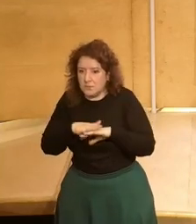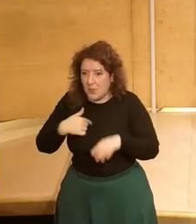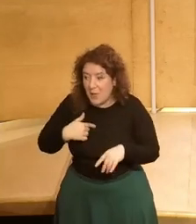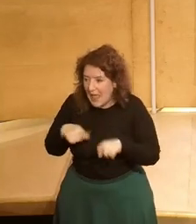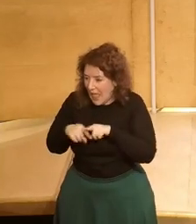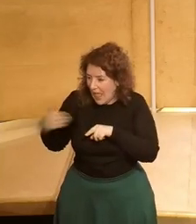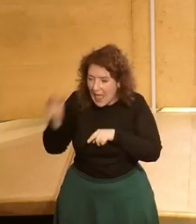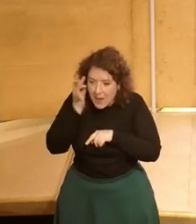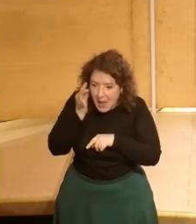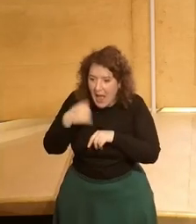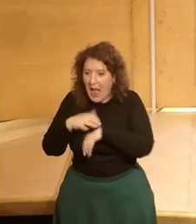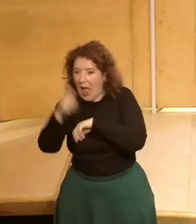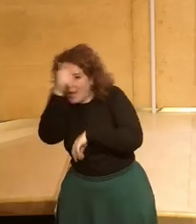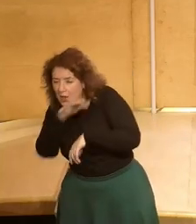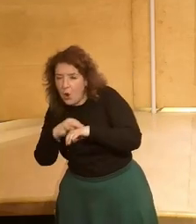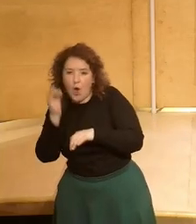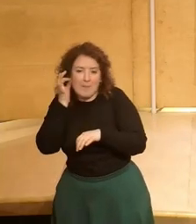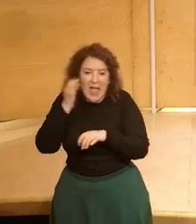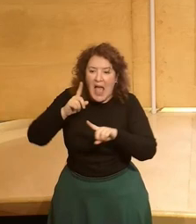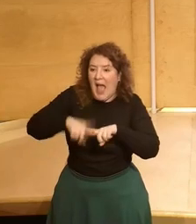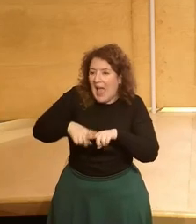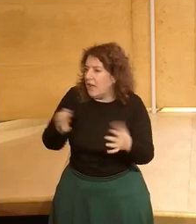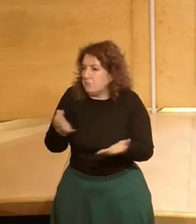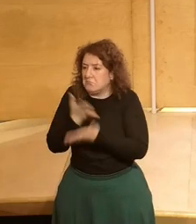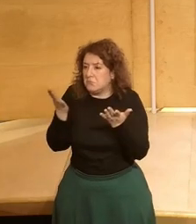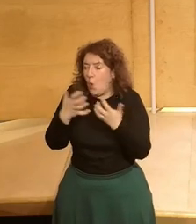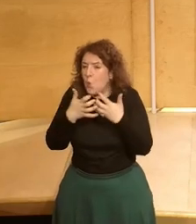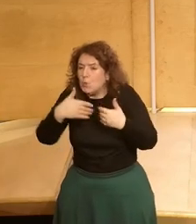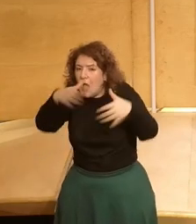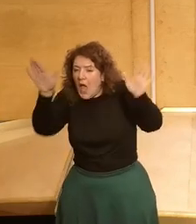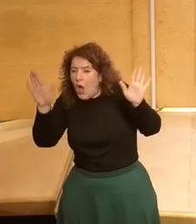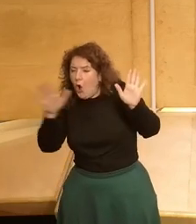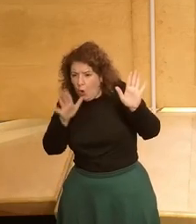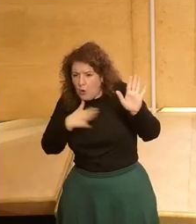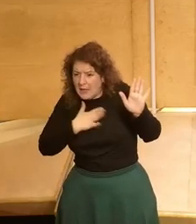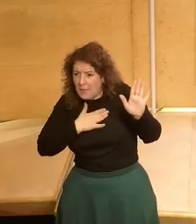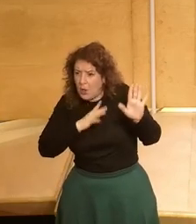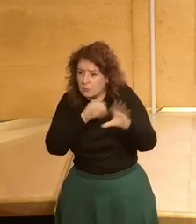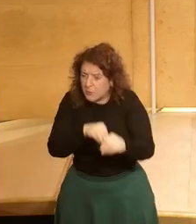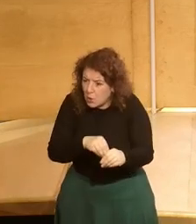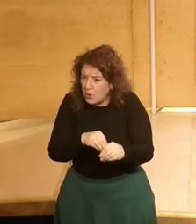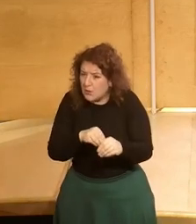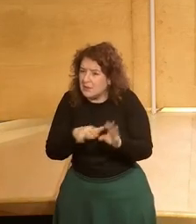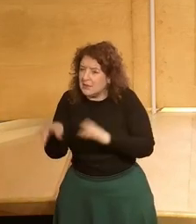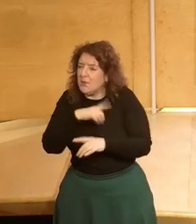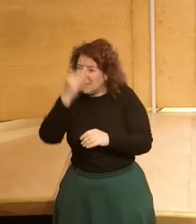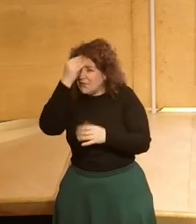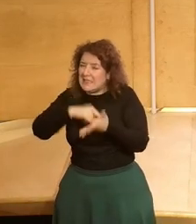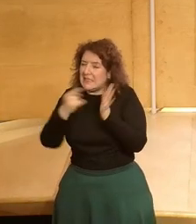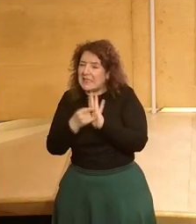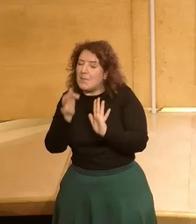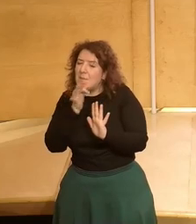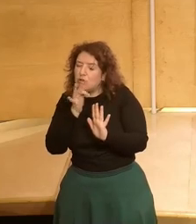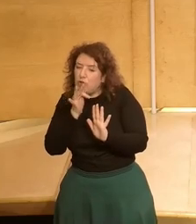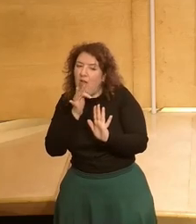una hermana no tienes un amigo o una amiga gay estas son las luchas de otros o son tus luchas el sistema no está atomizado afortunadamente